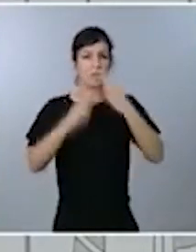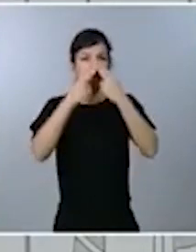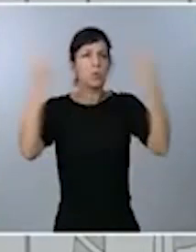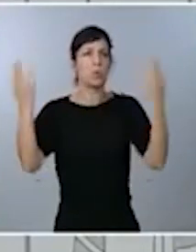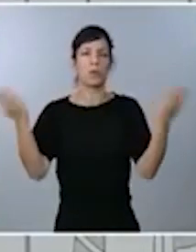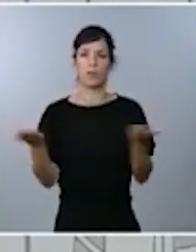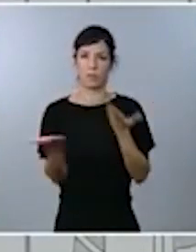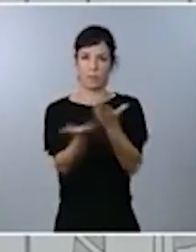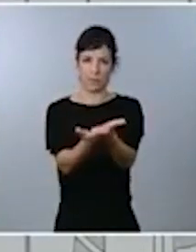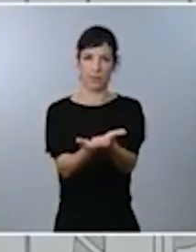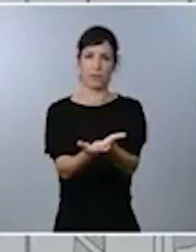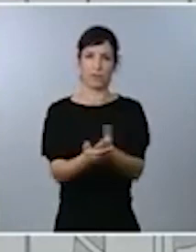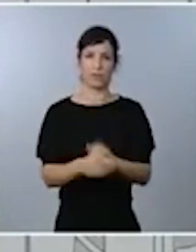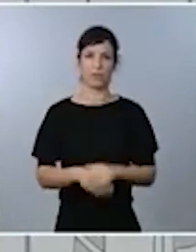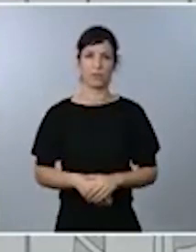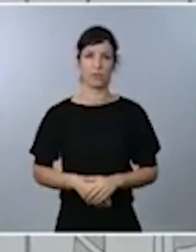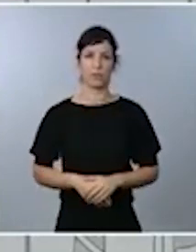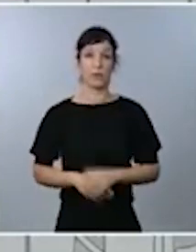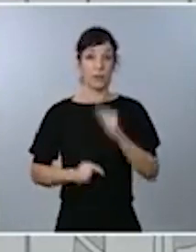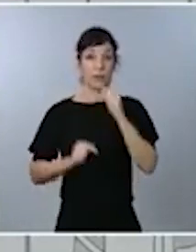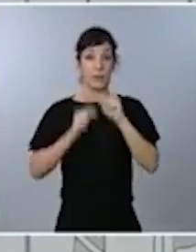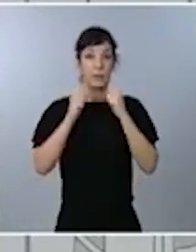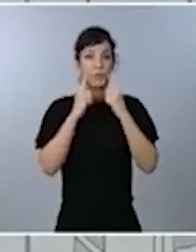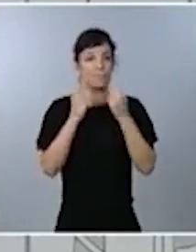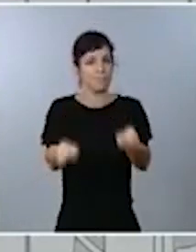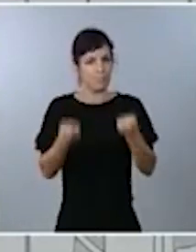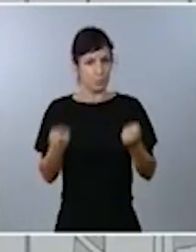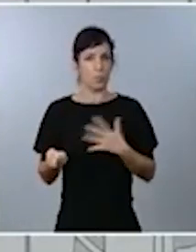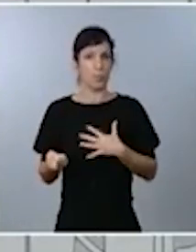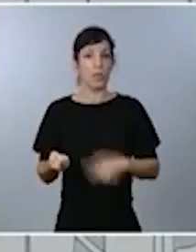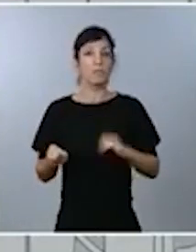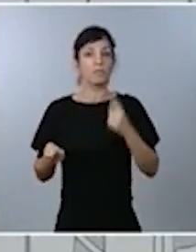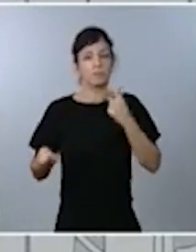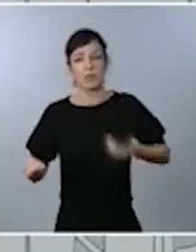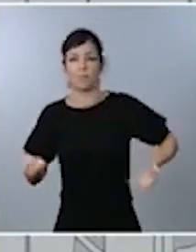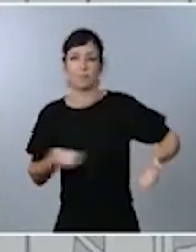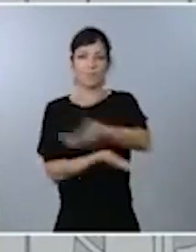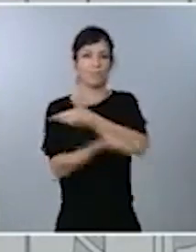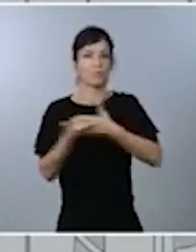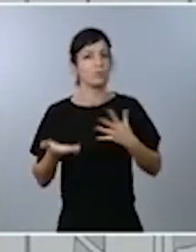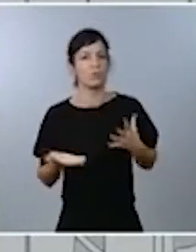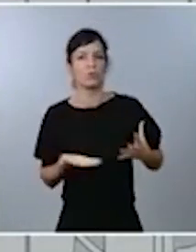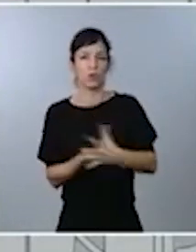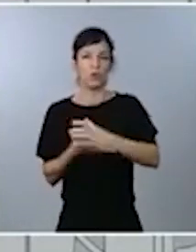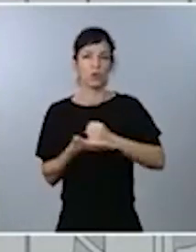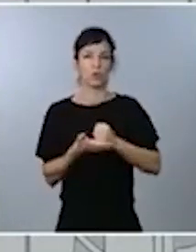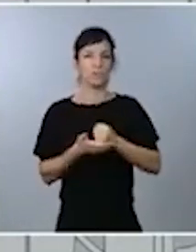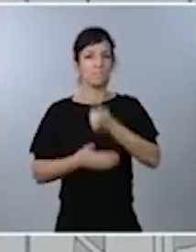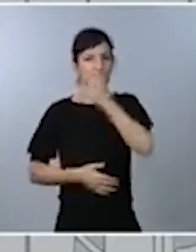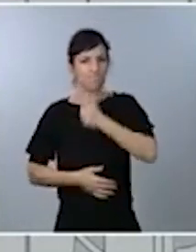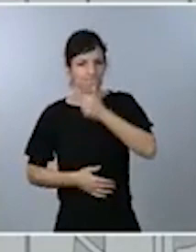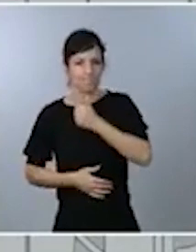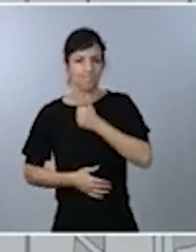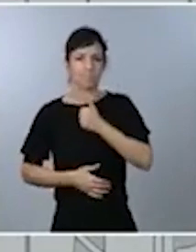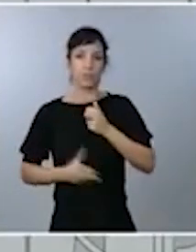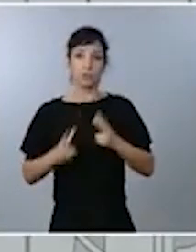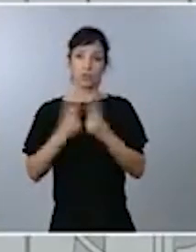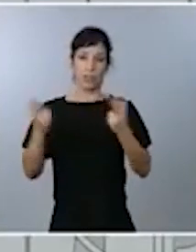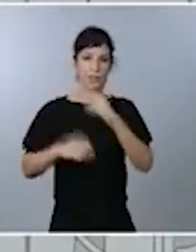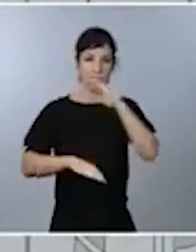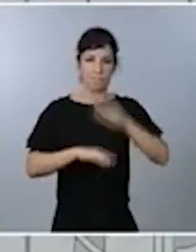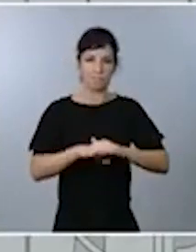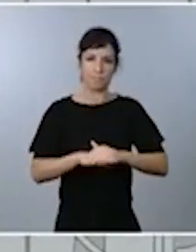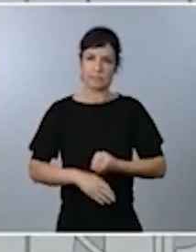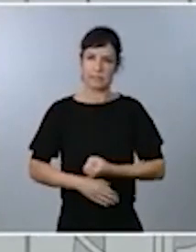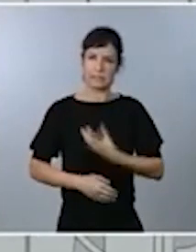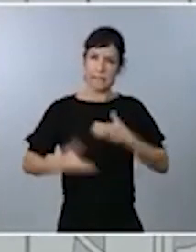Podemos volver a contener al virus si todos cooperamos con resistencia, con disciplina social, con espíritu de equipo y